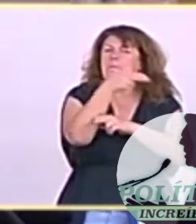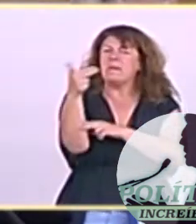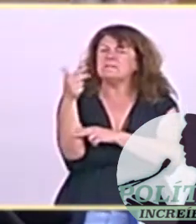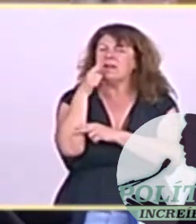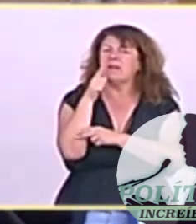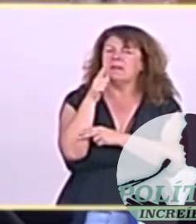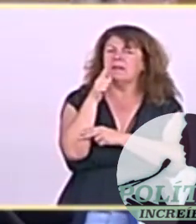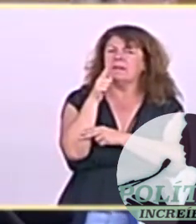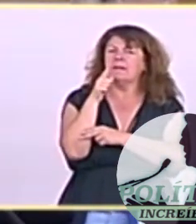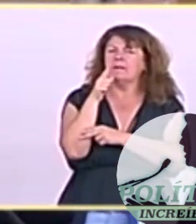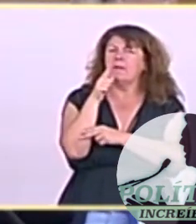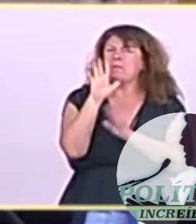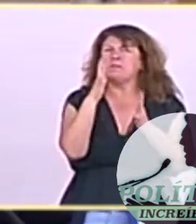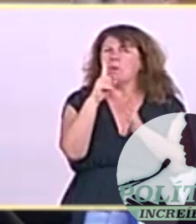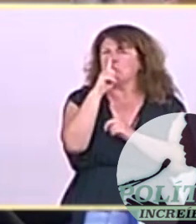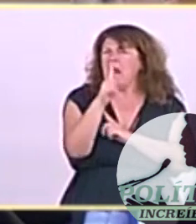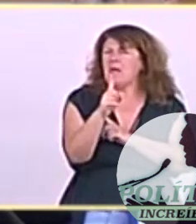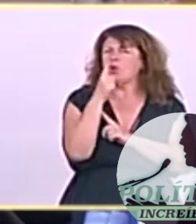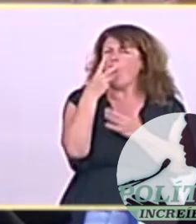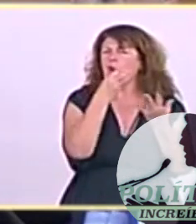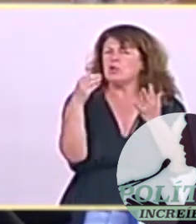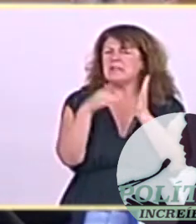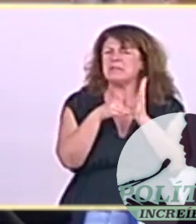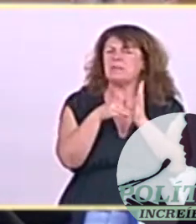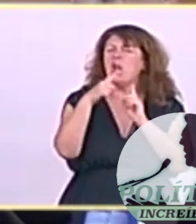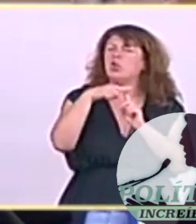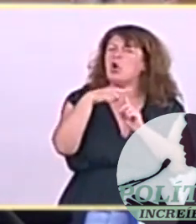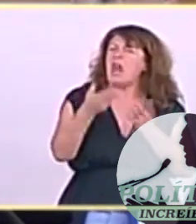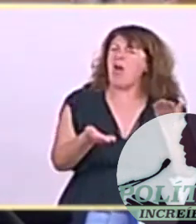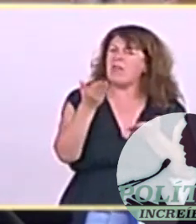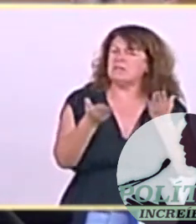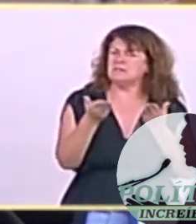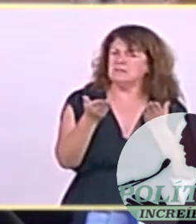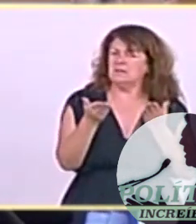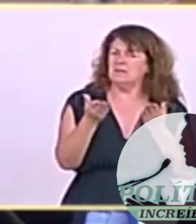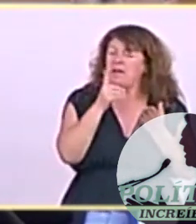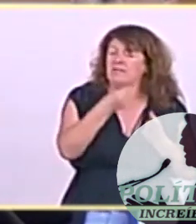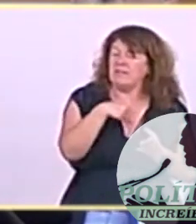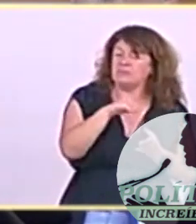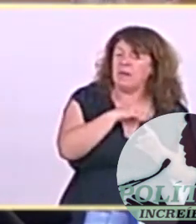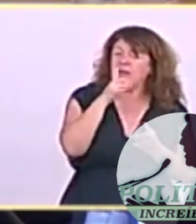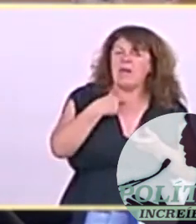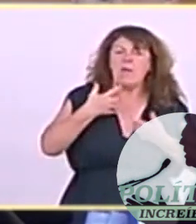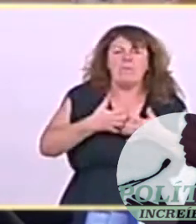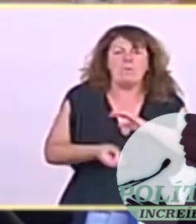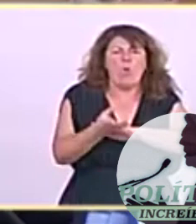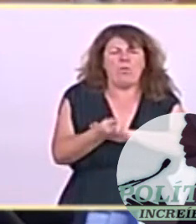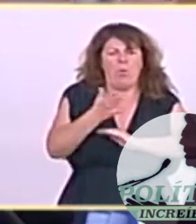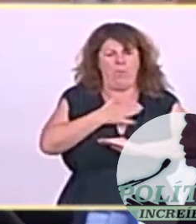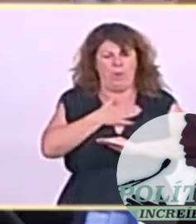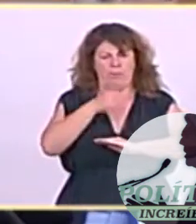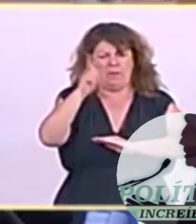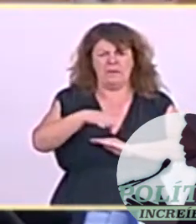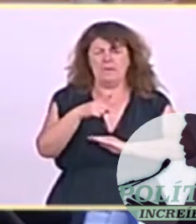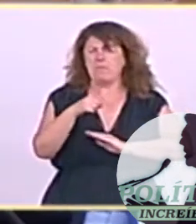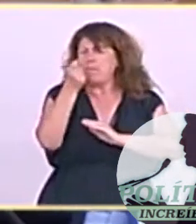.000 toneladas, en el caso de España, de producción propia, y un poco más del doble, es decir, 1.700.000